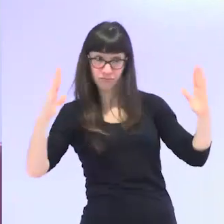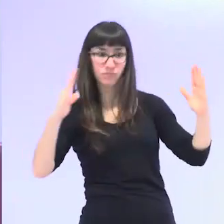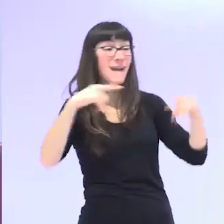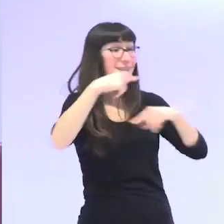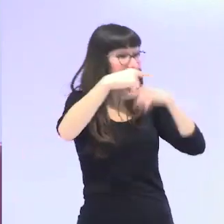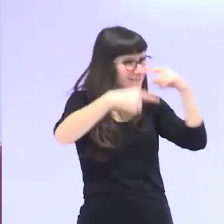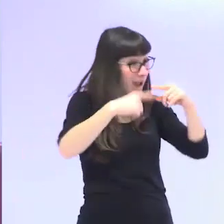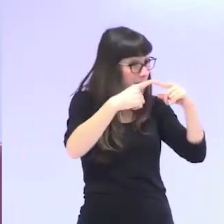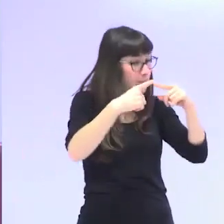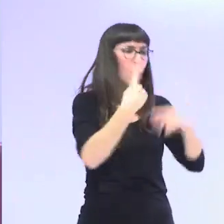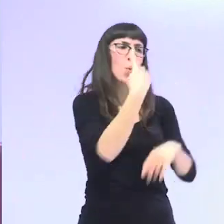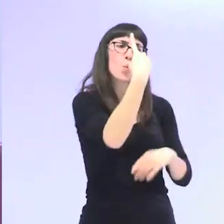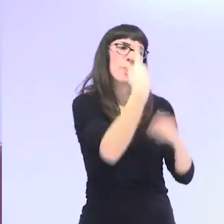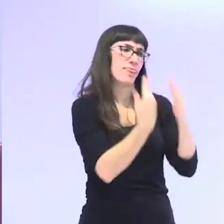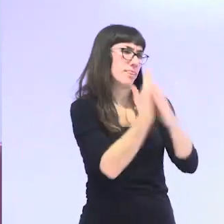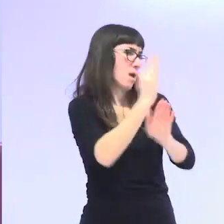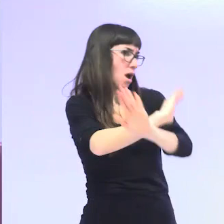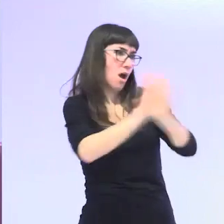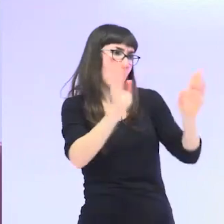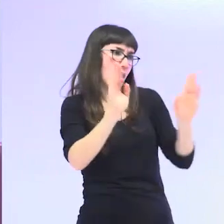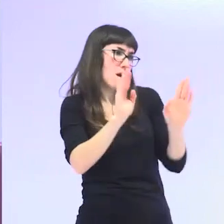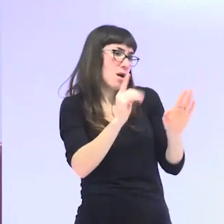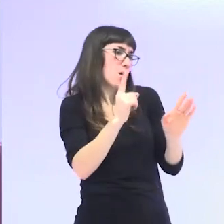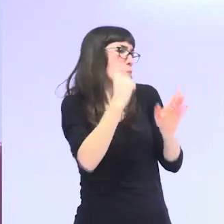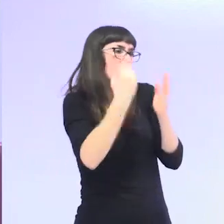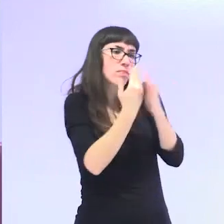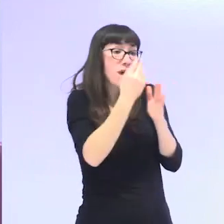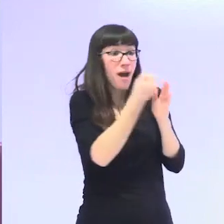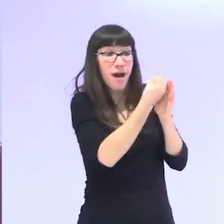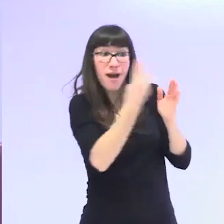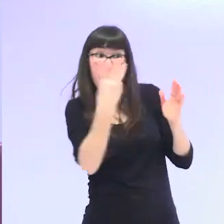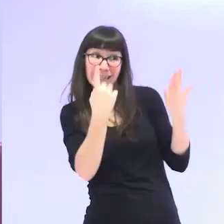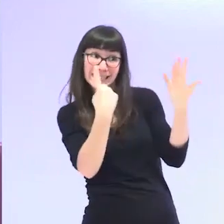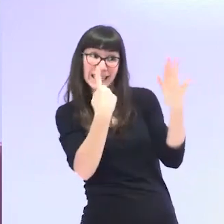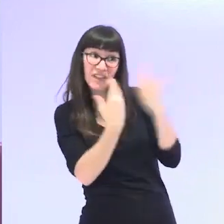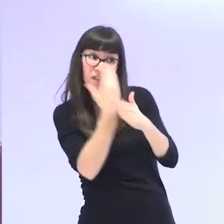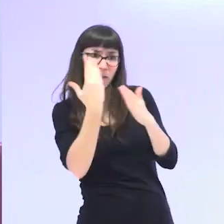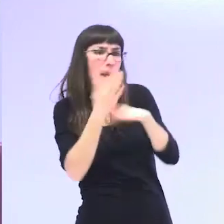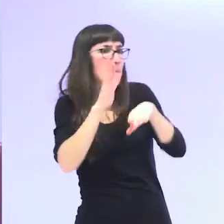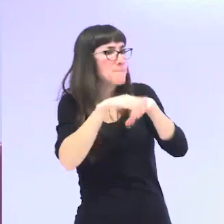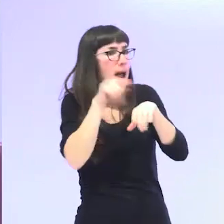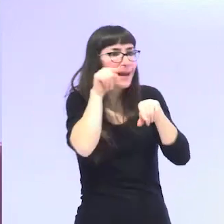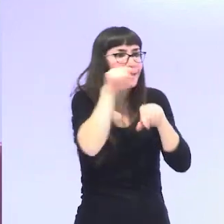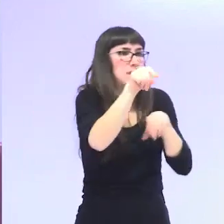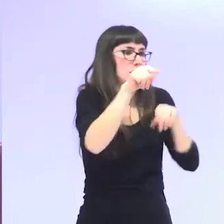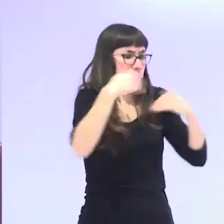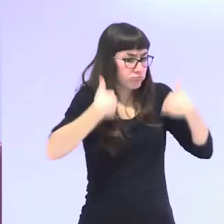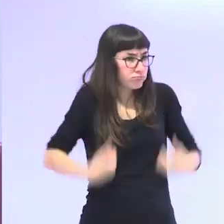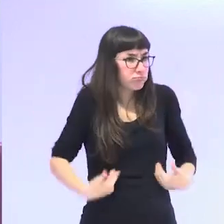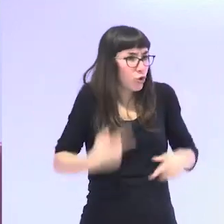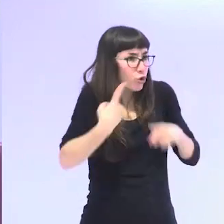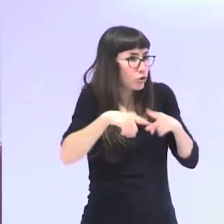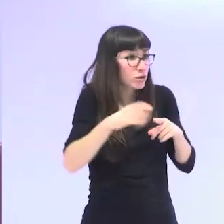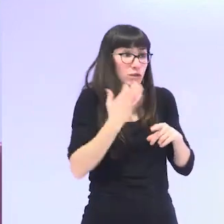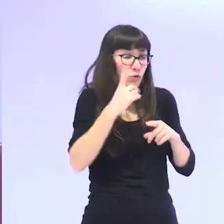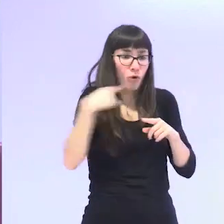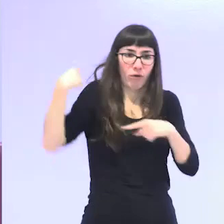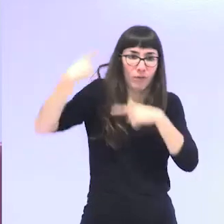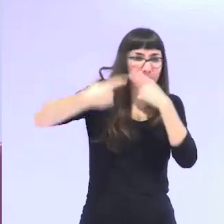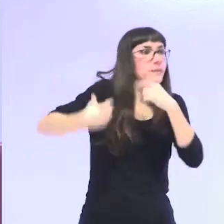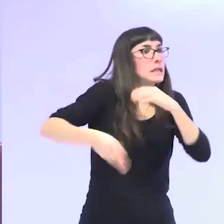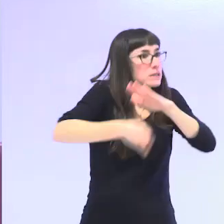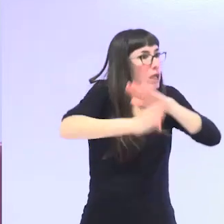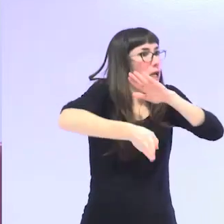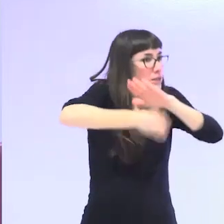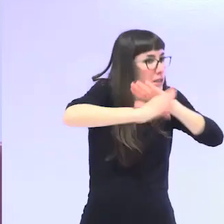ser lo fundamental y lo principal porque si no al final nunca vais a dejar de desempeñar los roles que os han tocado